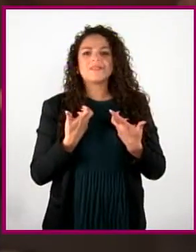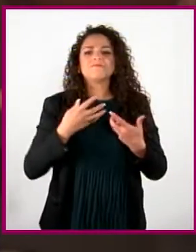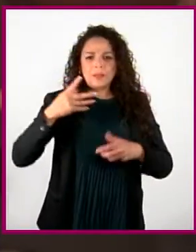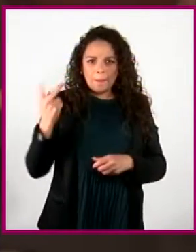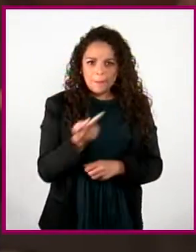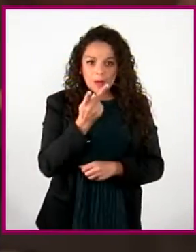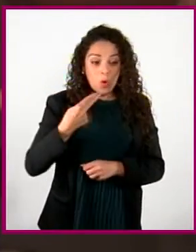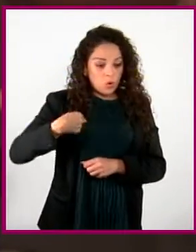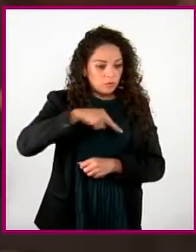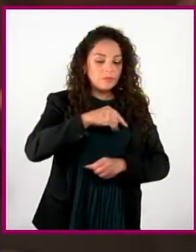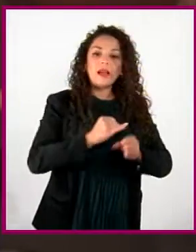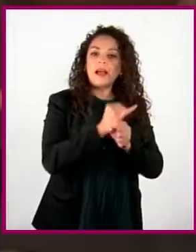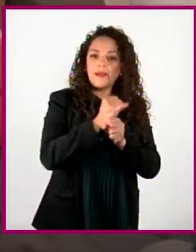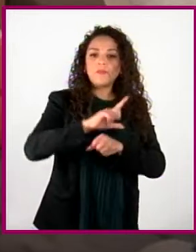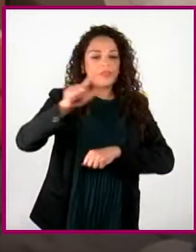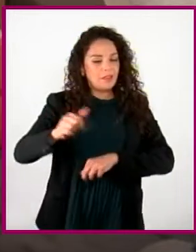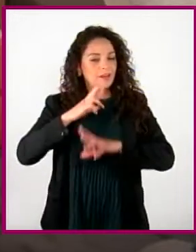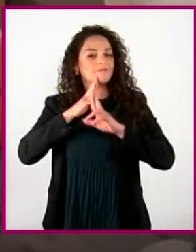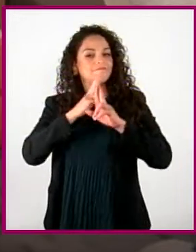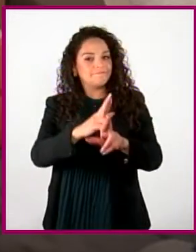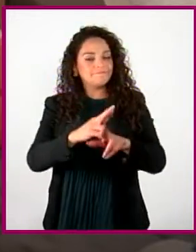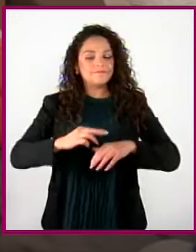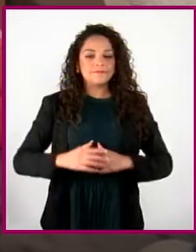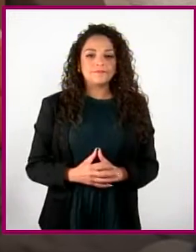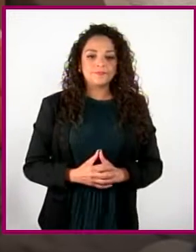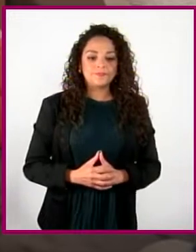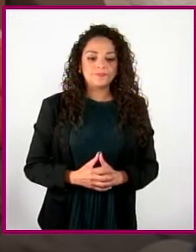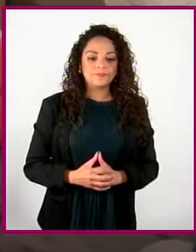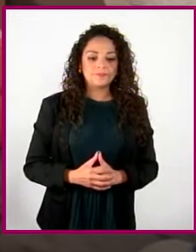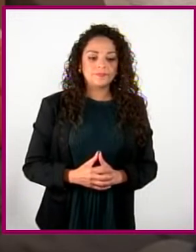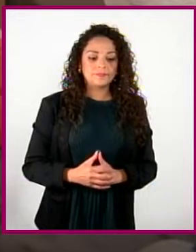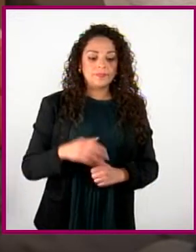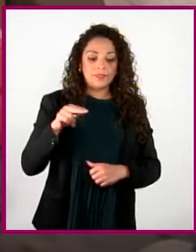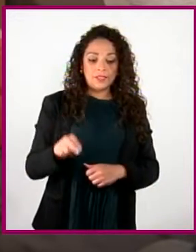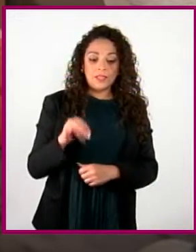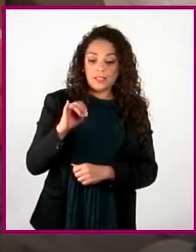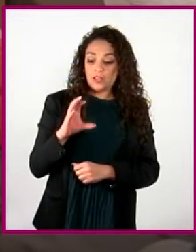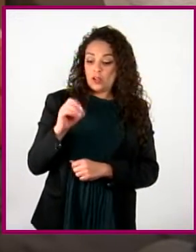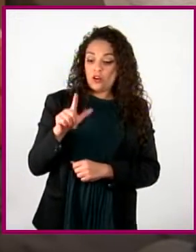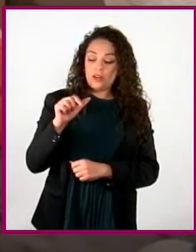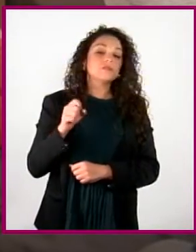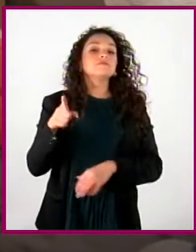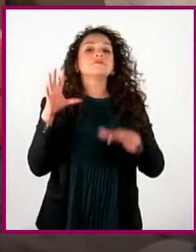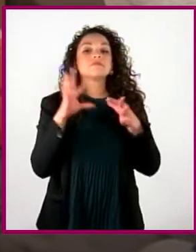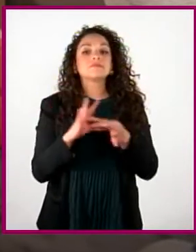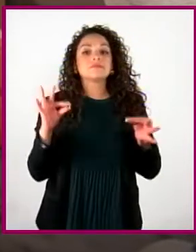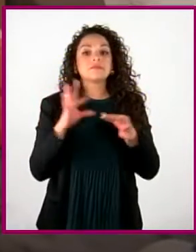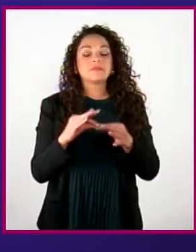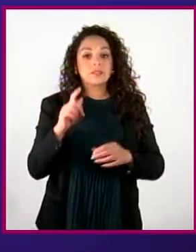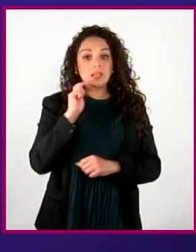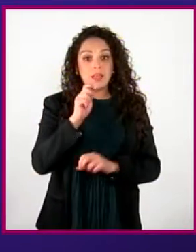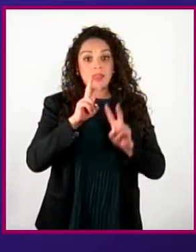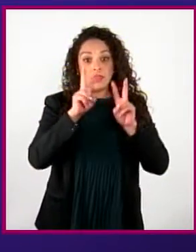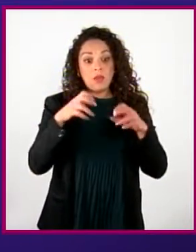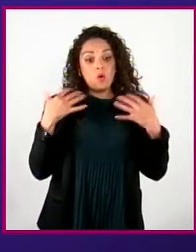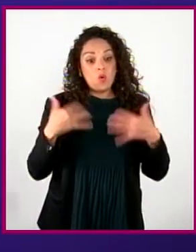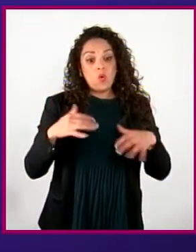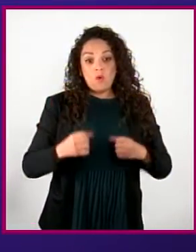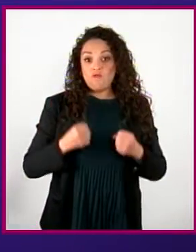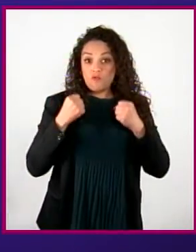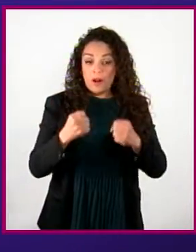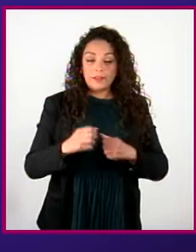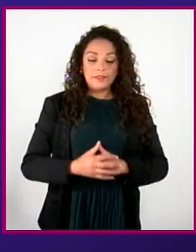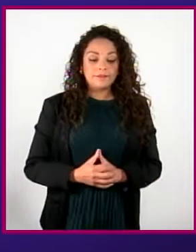para investigar y darles respuestas. En esta ocasión Nicolás nos plantea un rollo bien intenso. Dice...